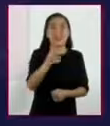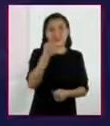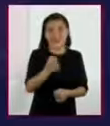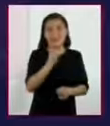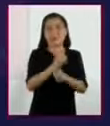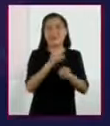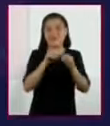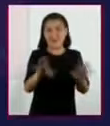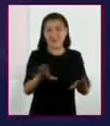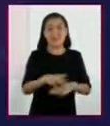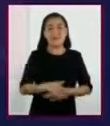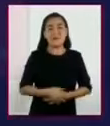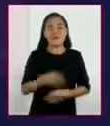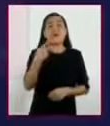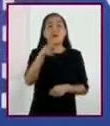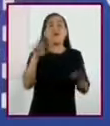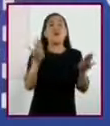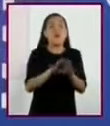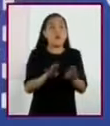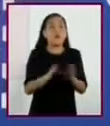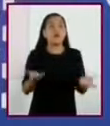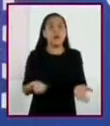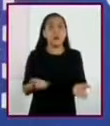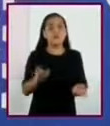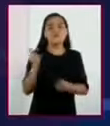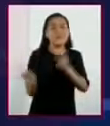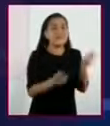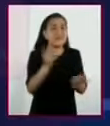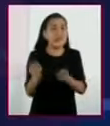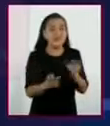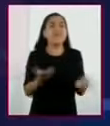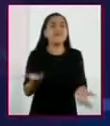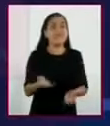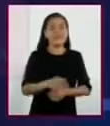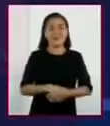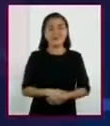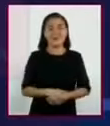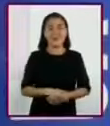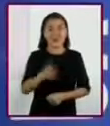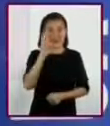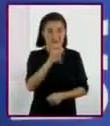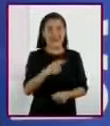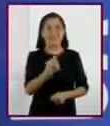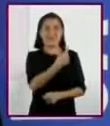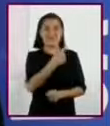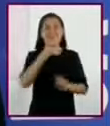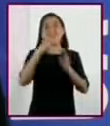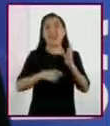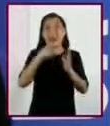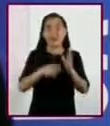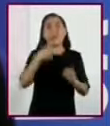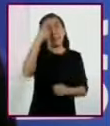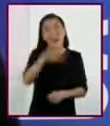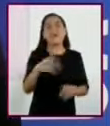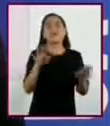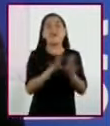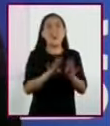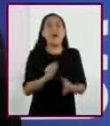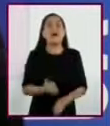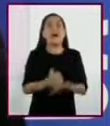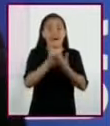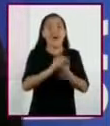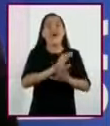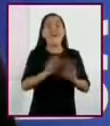información. ¿Pero cómo hacerlo? ¿O qué preguntas hacer? Veamos este video que nos ayudará a reconocer